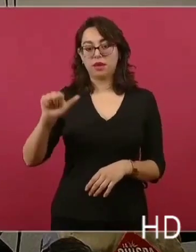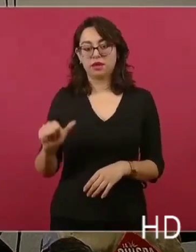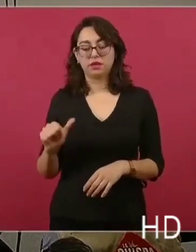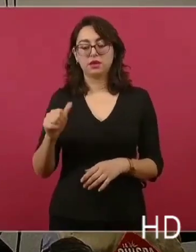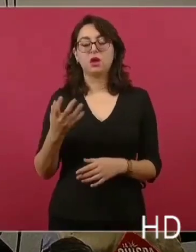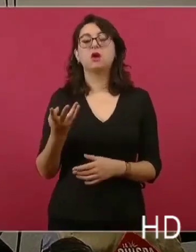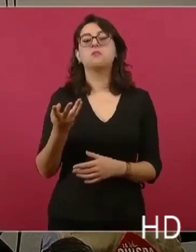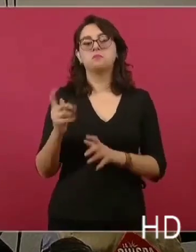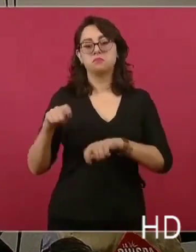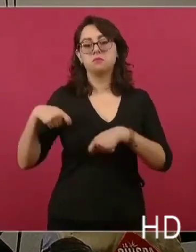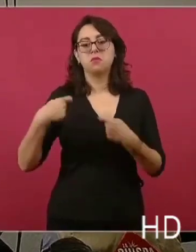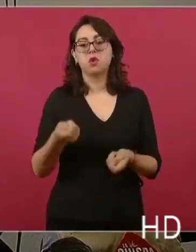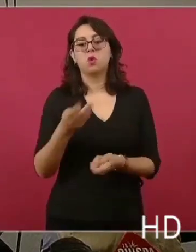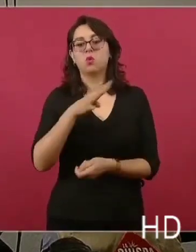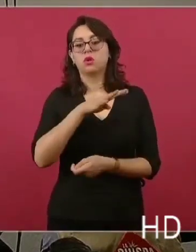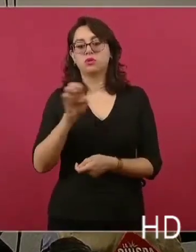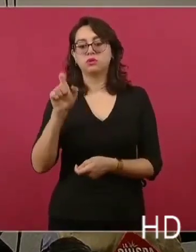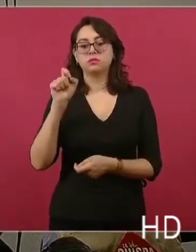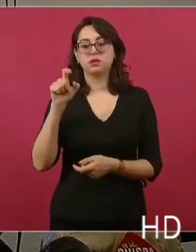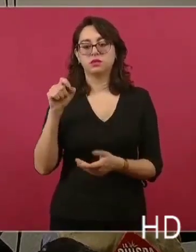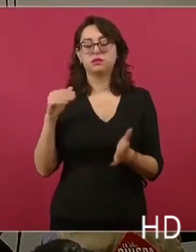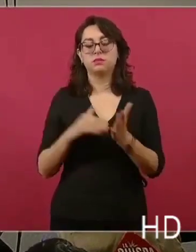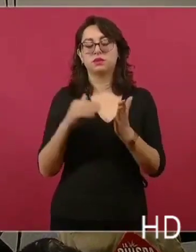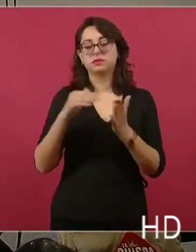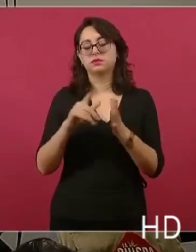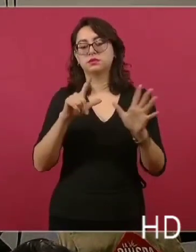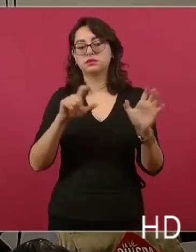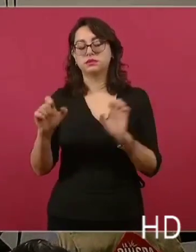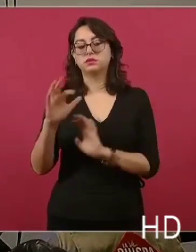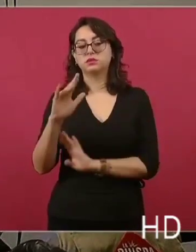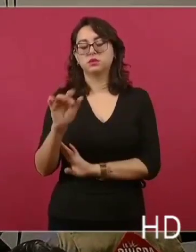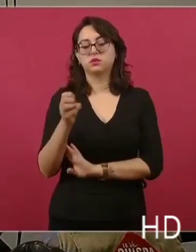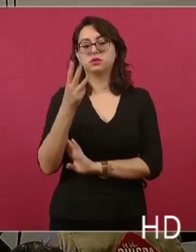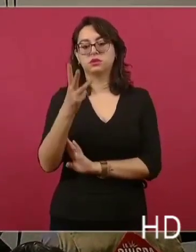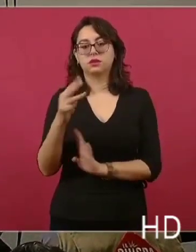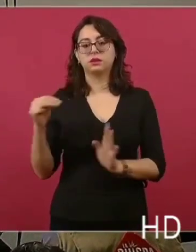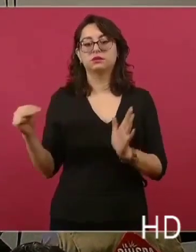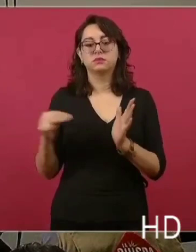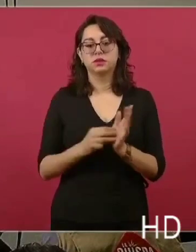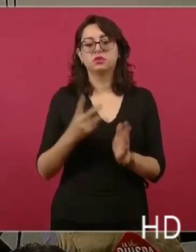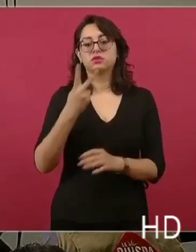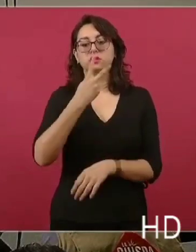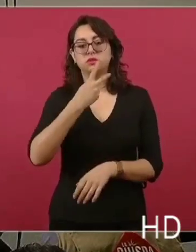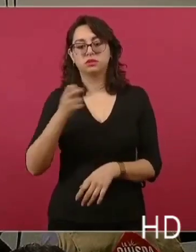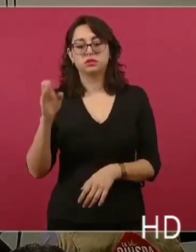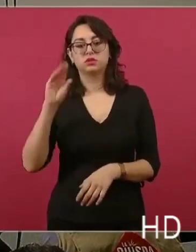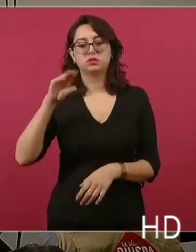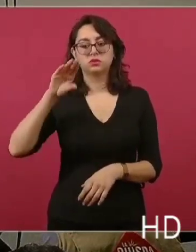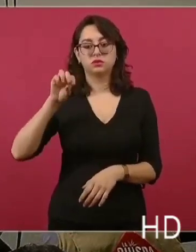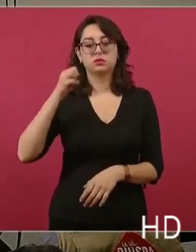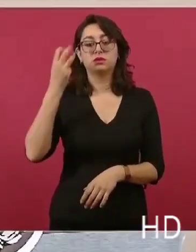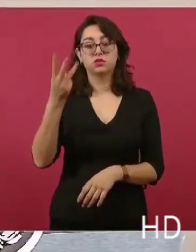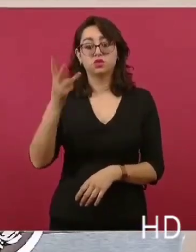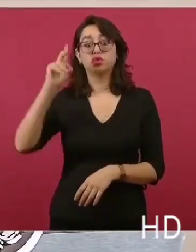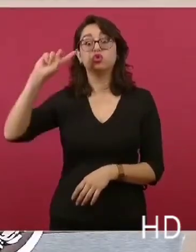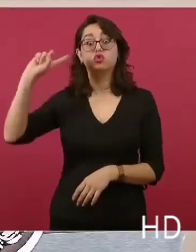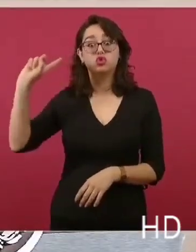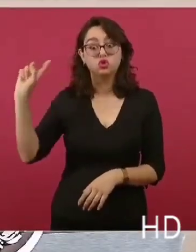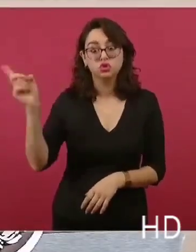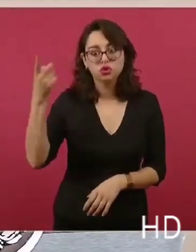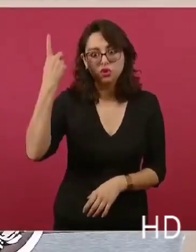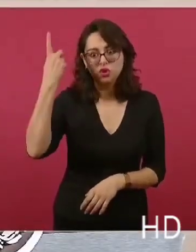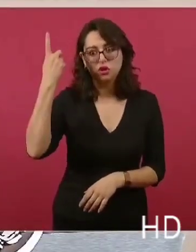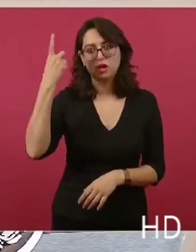420 millones 753 mil 293 dólares.